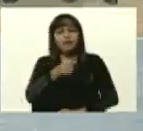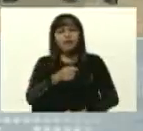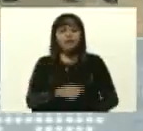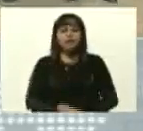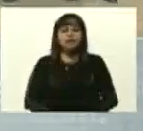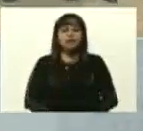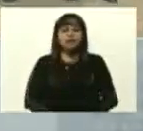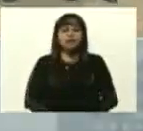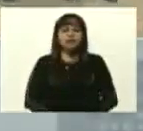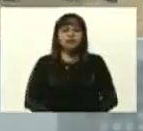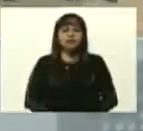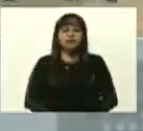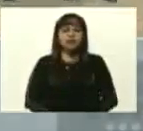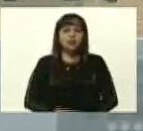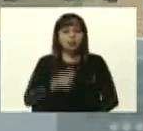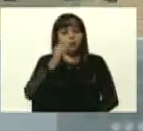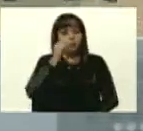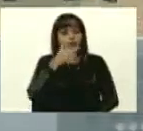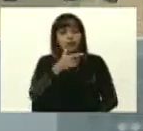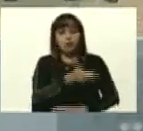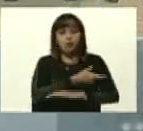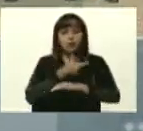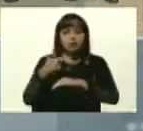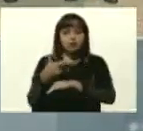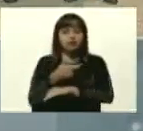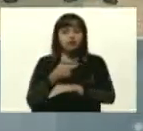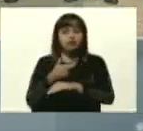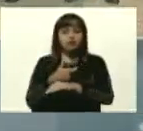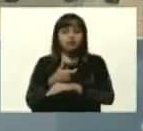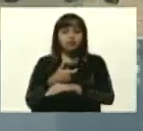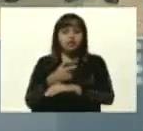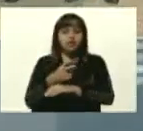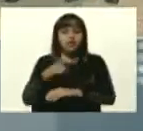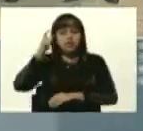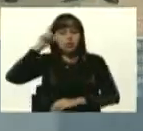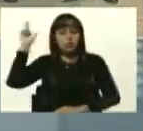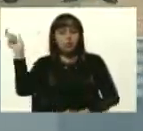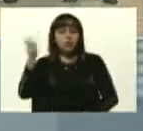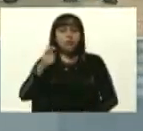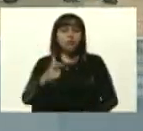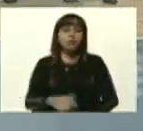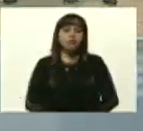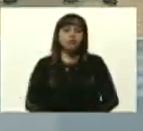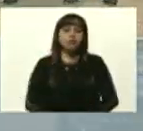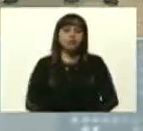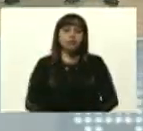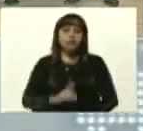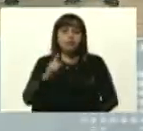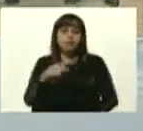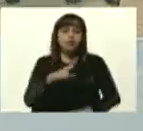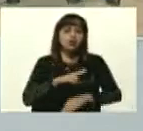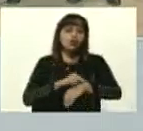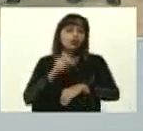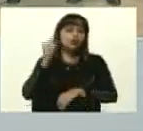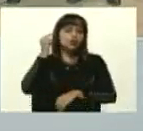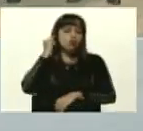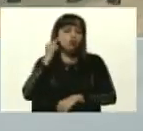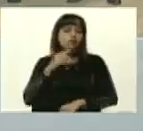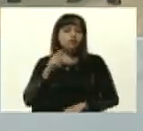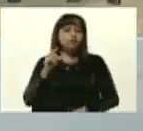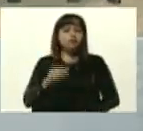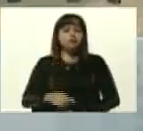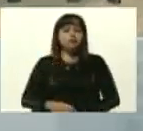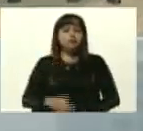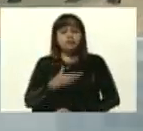a José Vázquez, gobernador del Estado Huarico, a la doctora Yoaly Moreno,